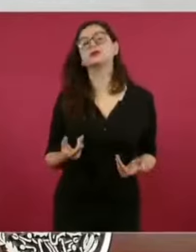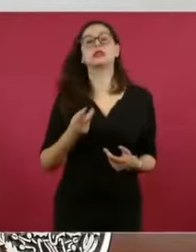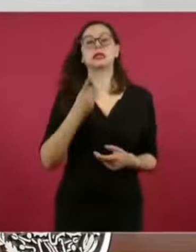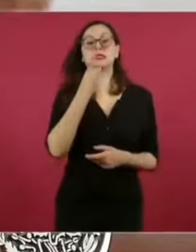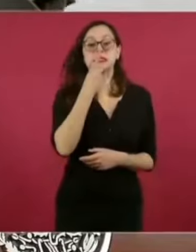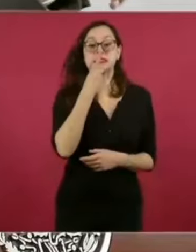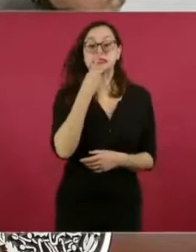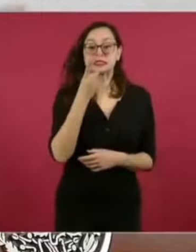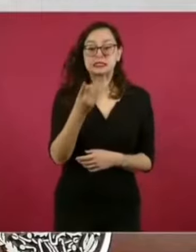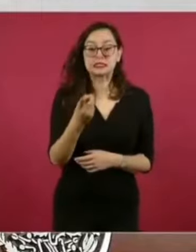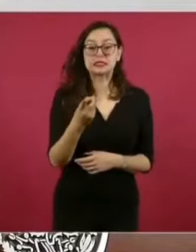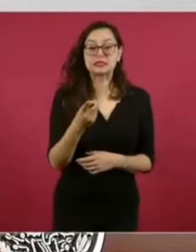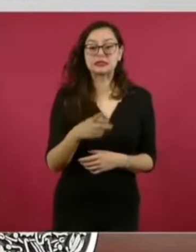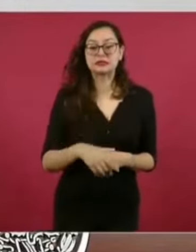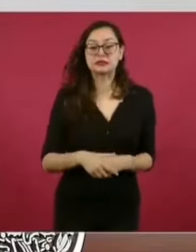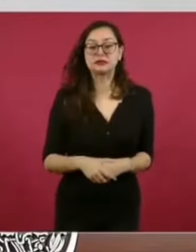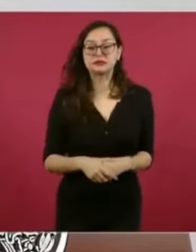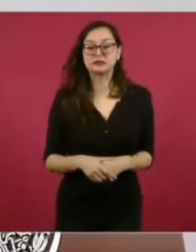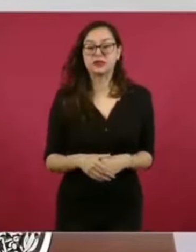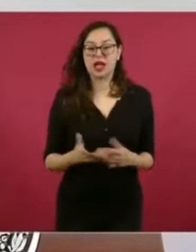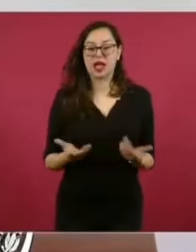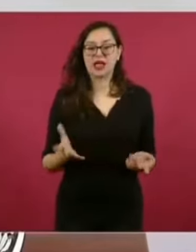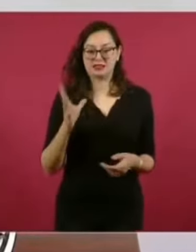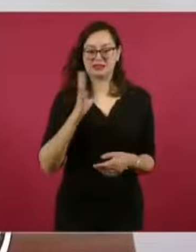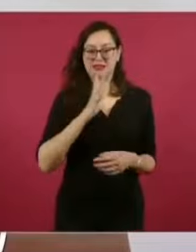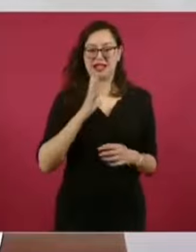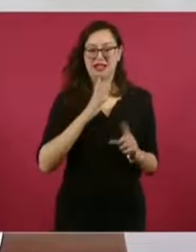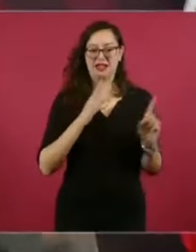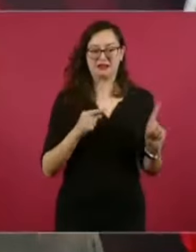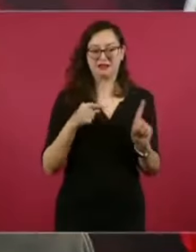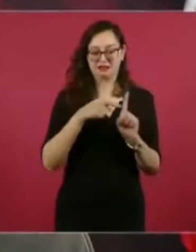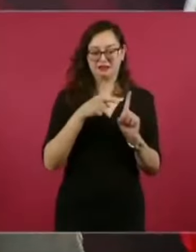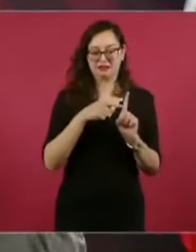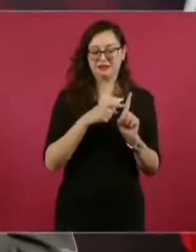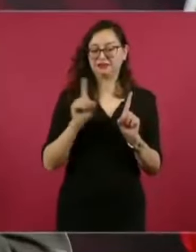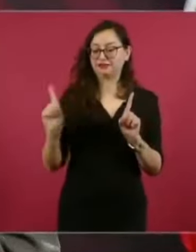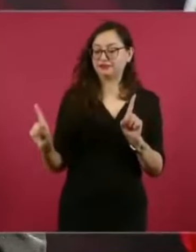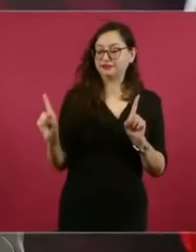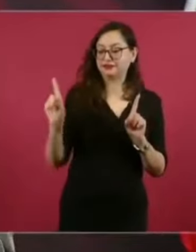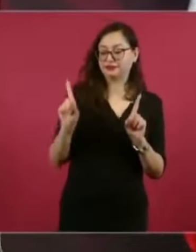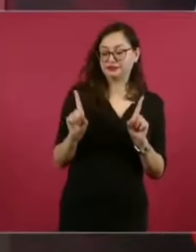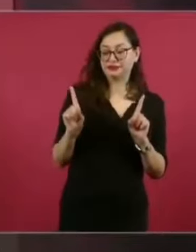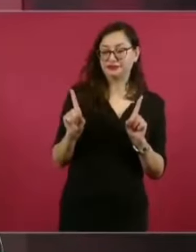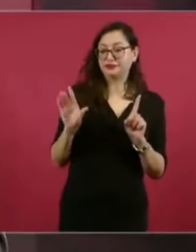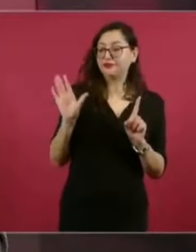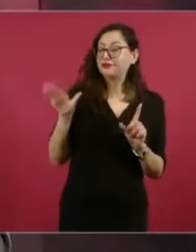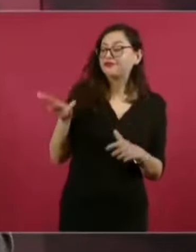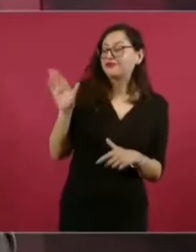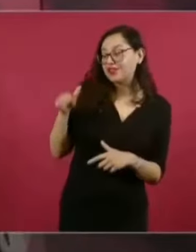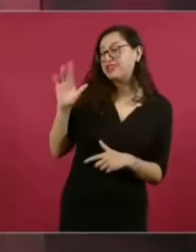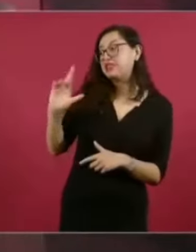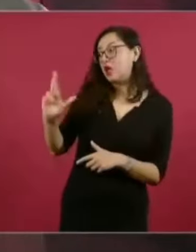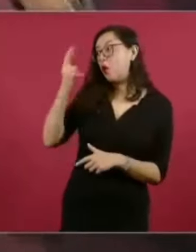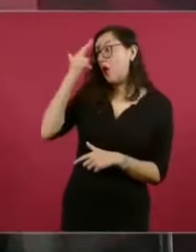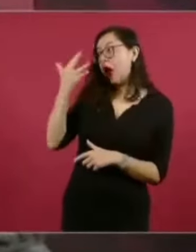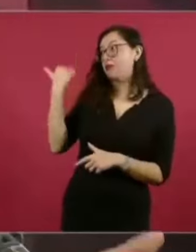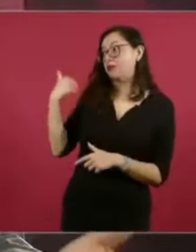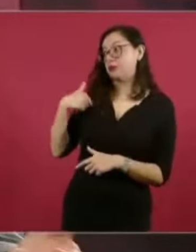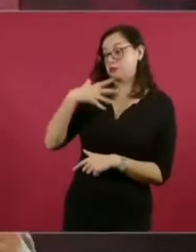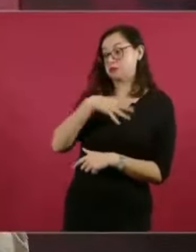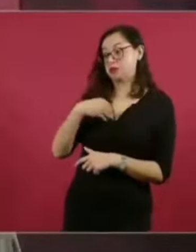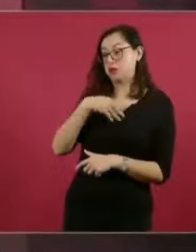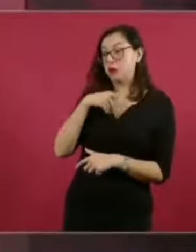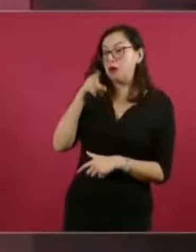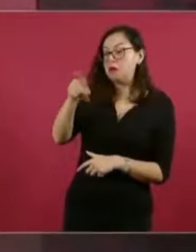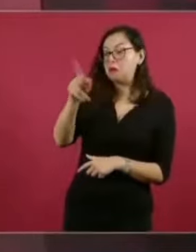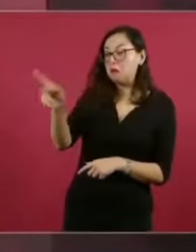que tú me ayudaste a que se fuera a hacer su servicio a otro pueblo?